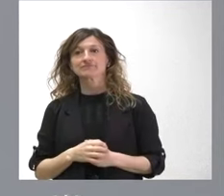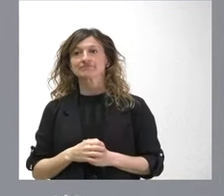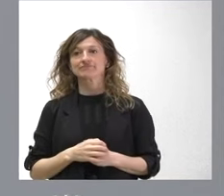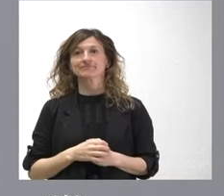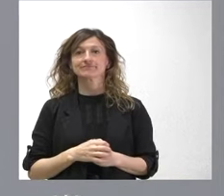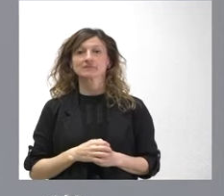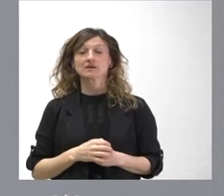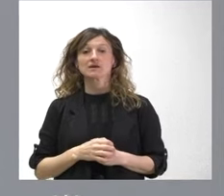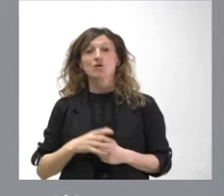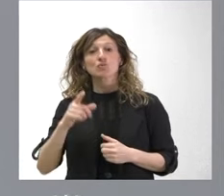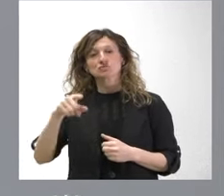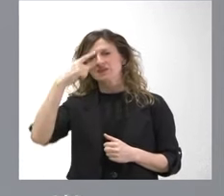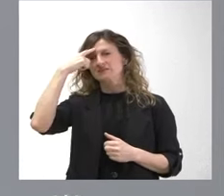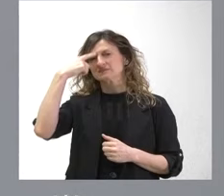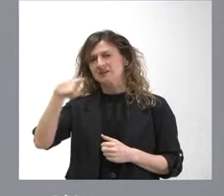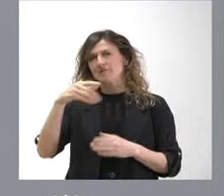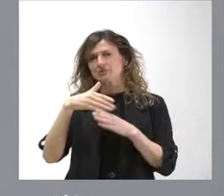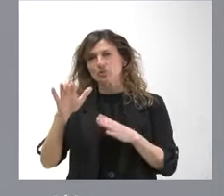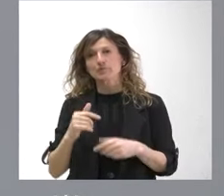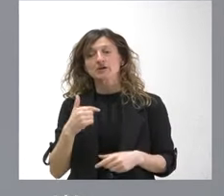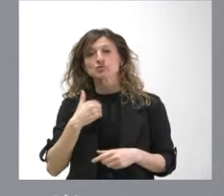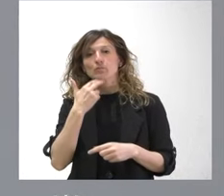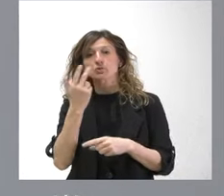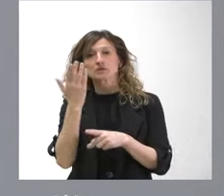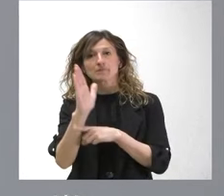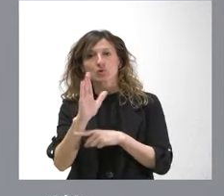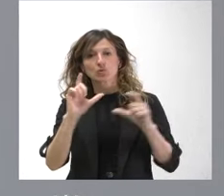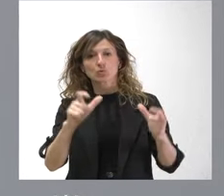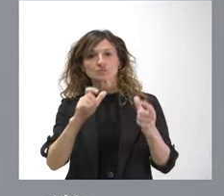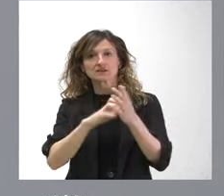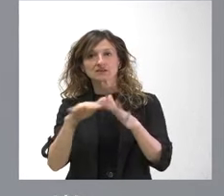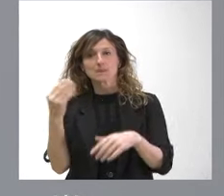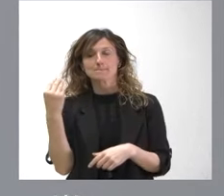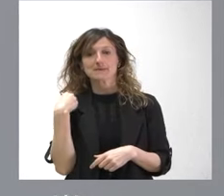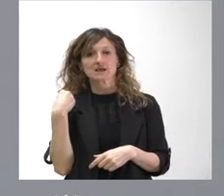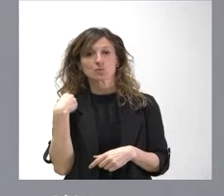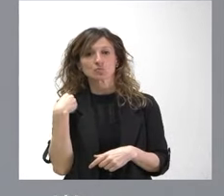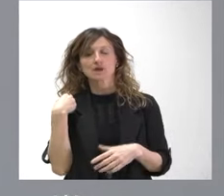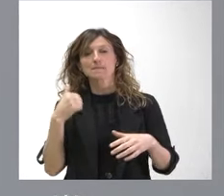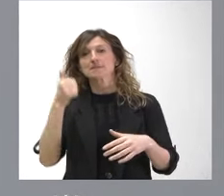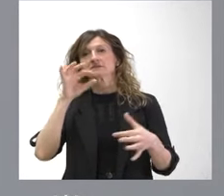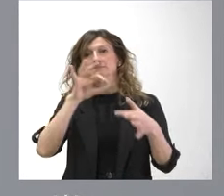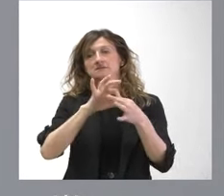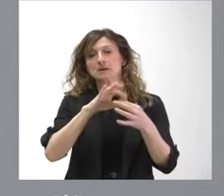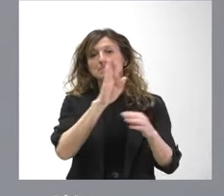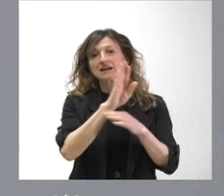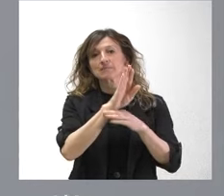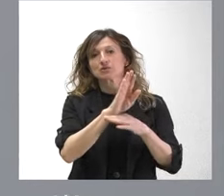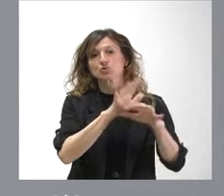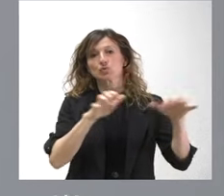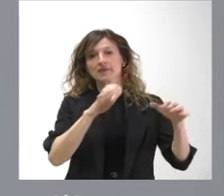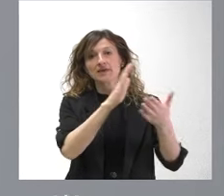sabe sobradamente yo soy el portavoz de la Junta de Castilla y León y me hace una pregunta que tiene que ver más con el Parlamento autonómico